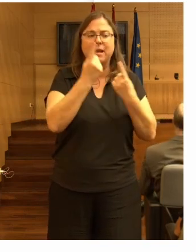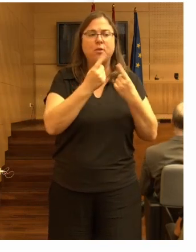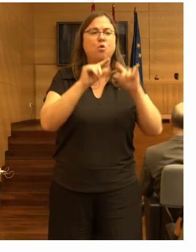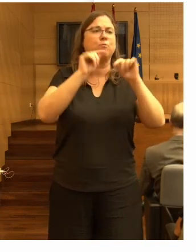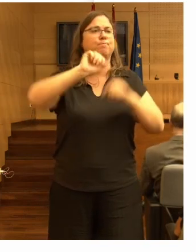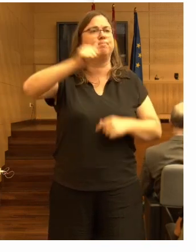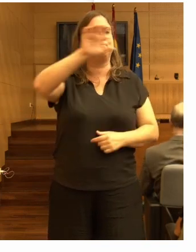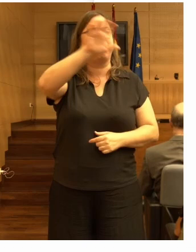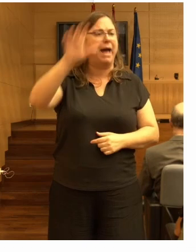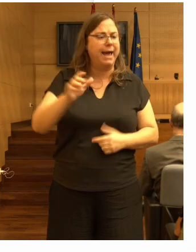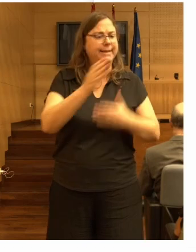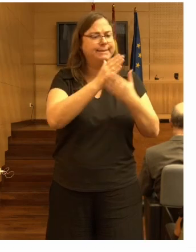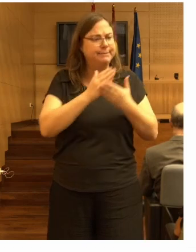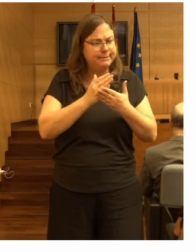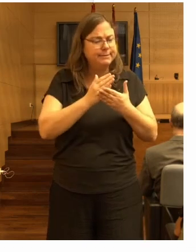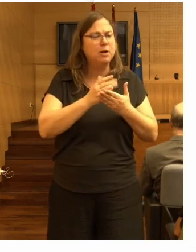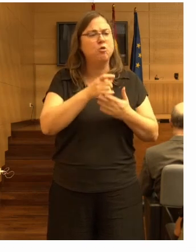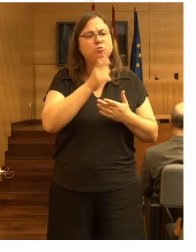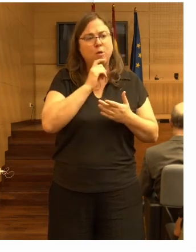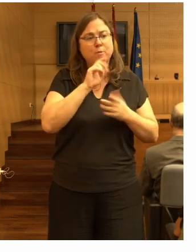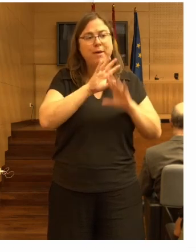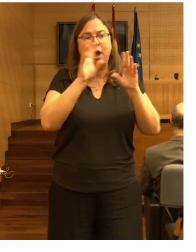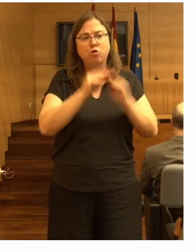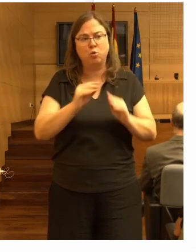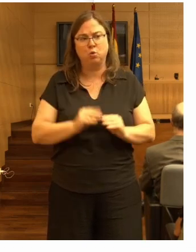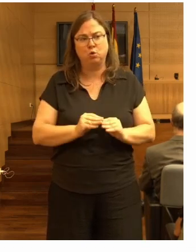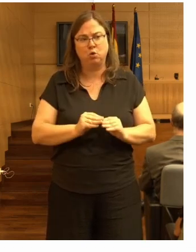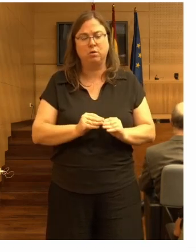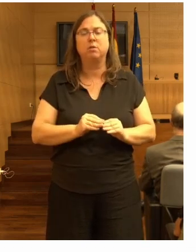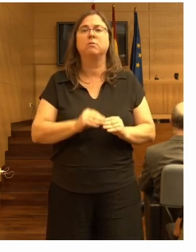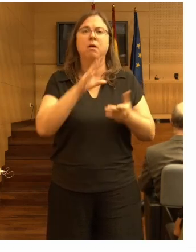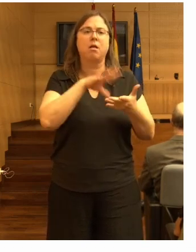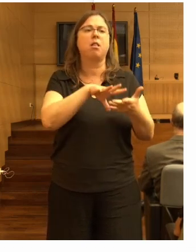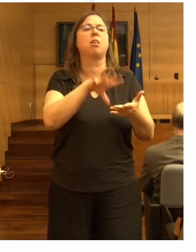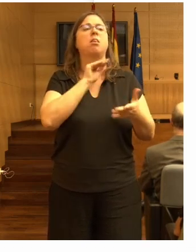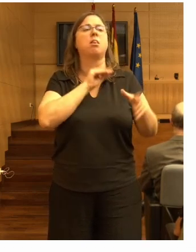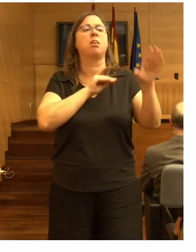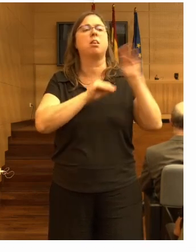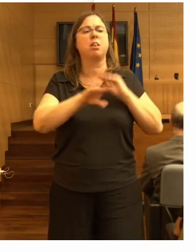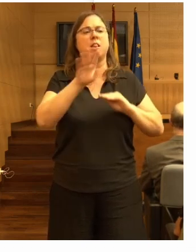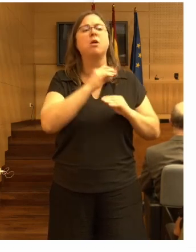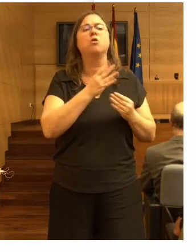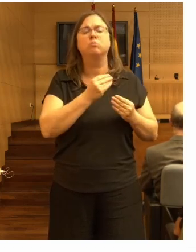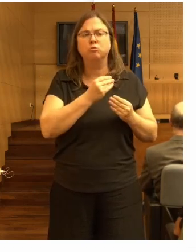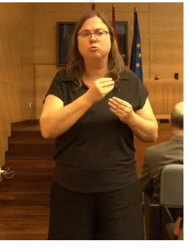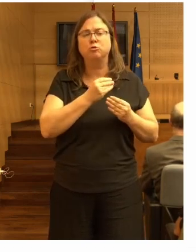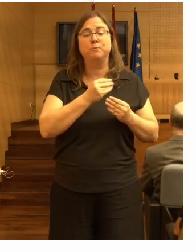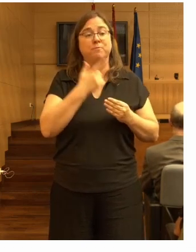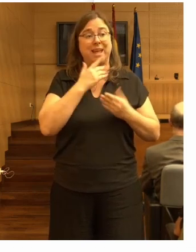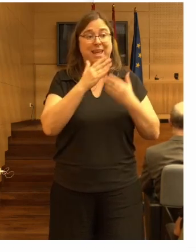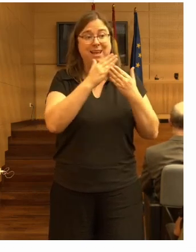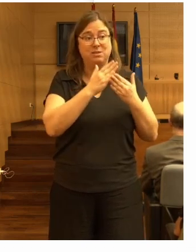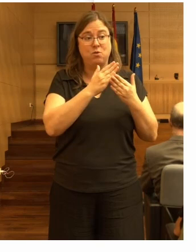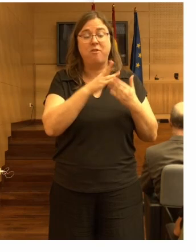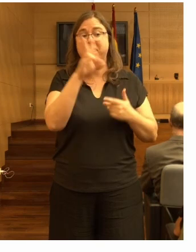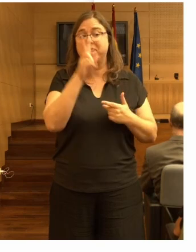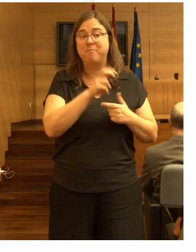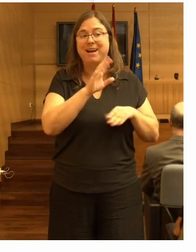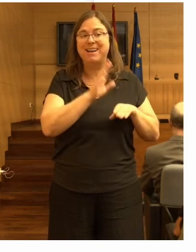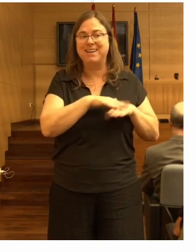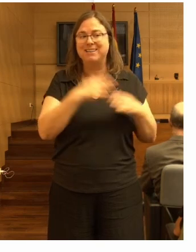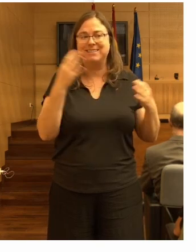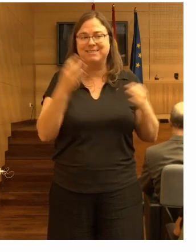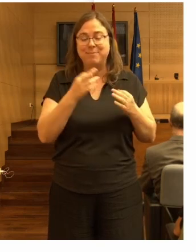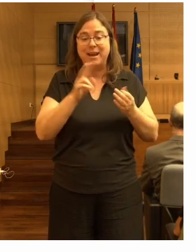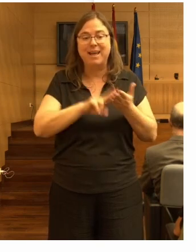para extraer conclusiones y han sacado muchas lecciones este estudio sirvió mucho para reducir las